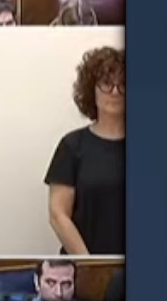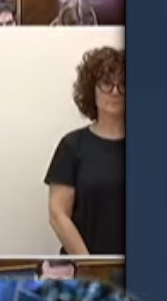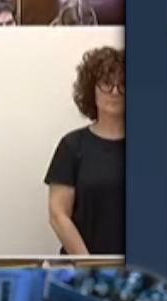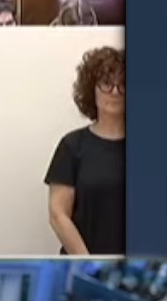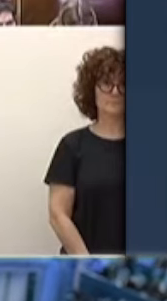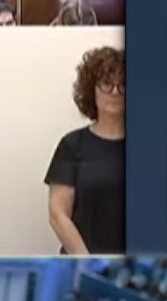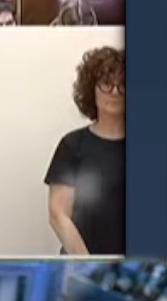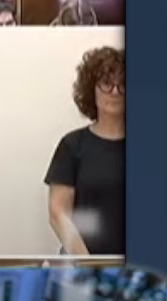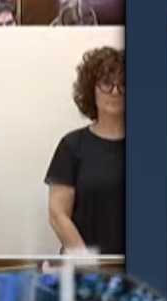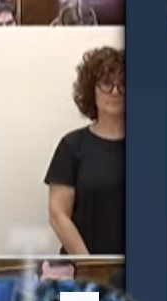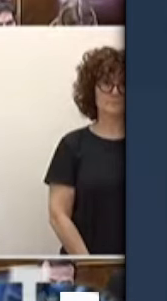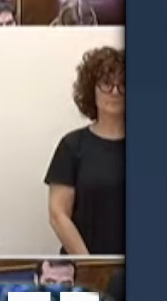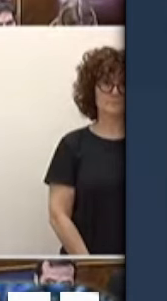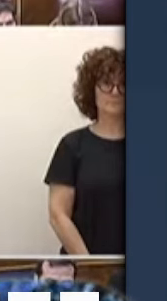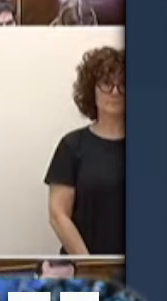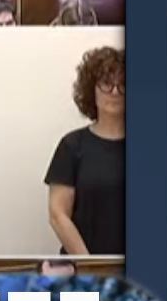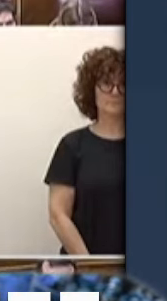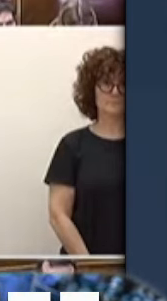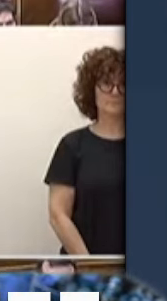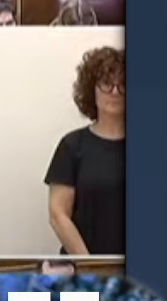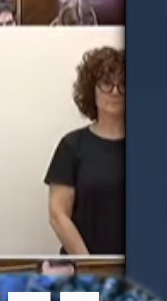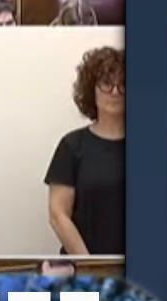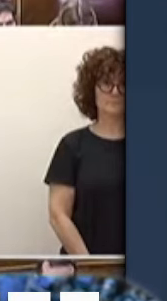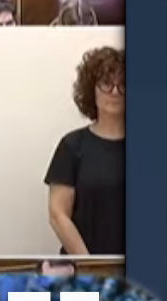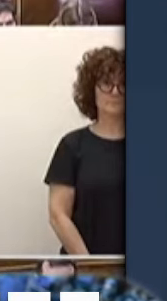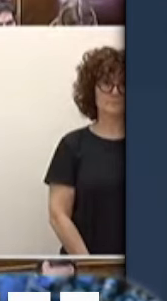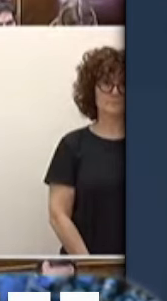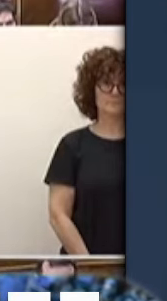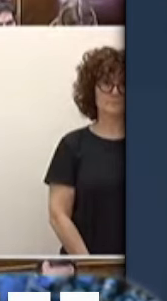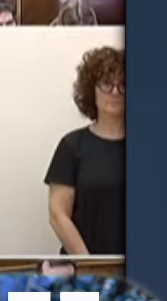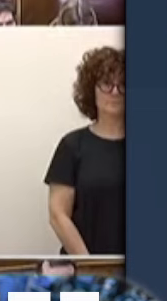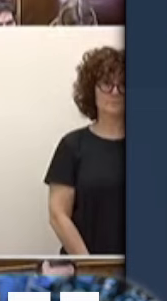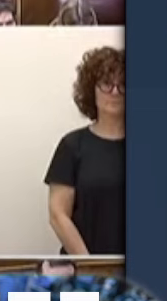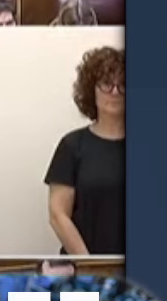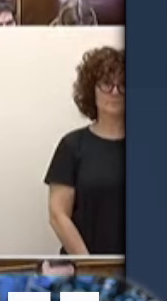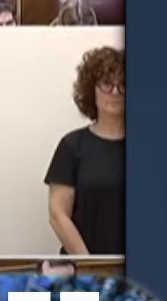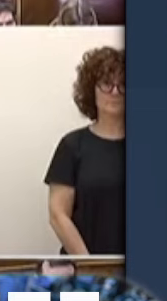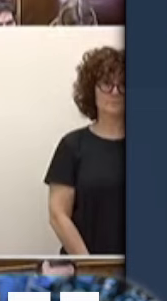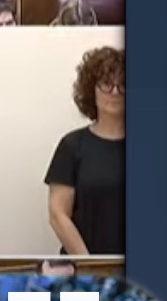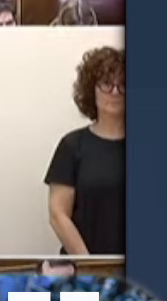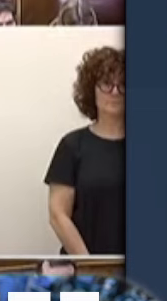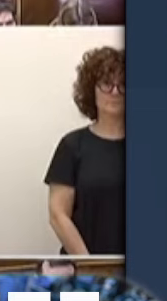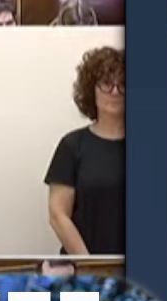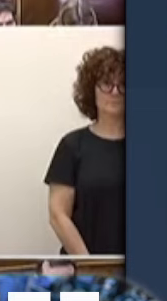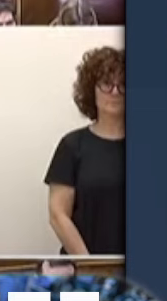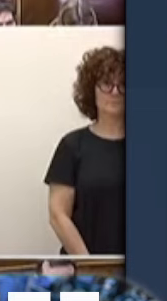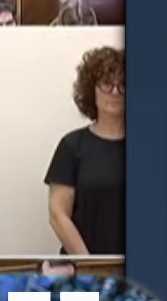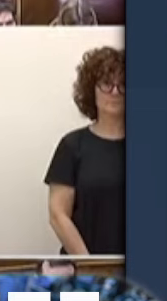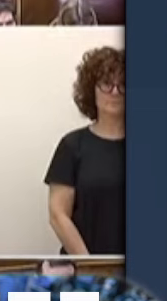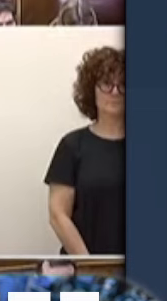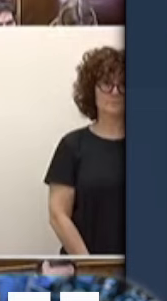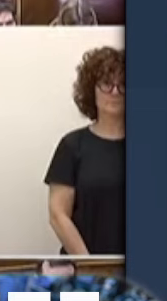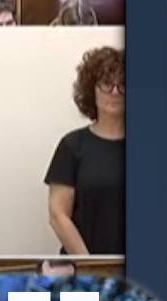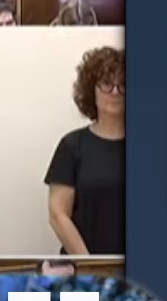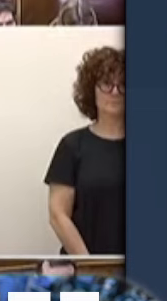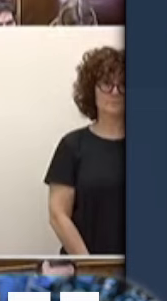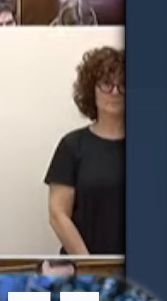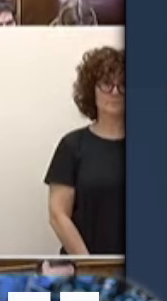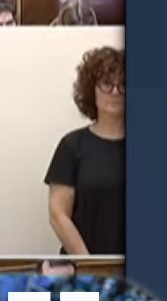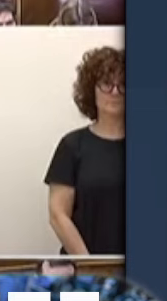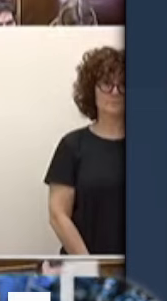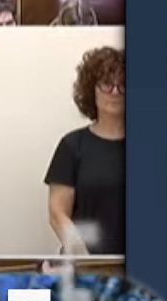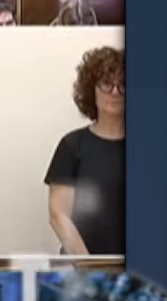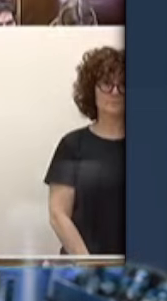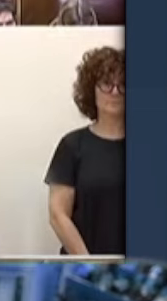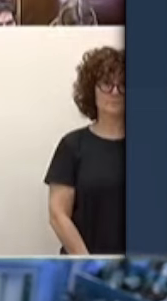perjudican dañan a veces matan a personas que vienen de África a esas pobres personas